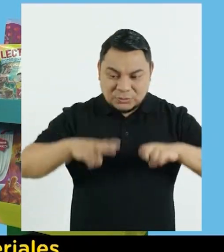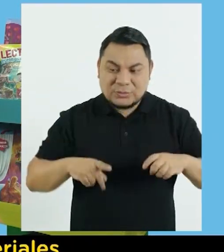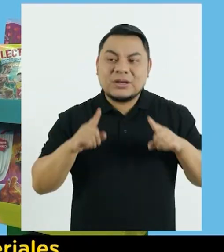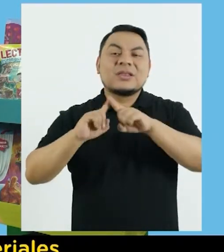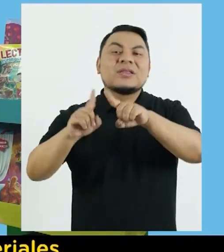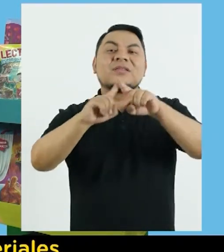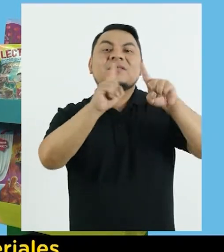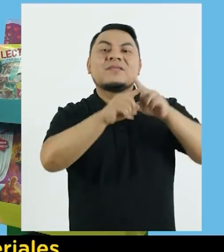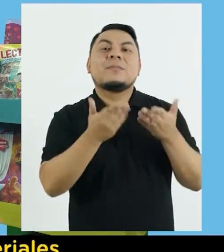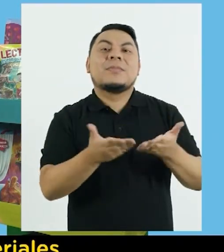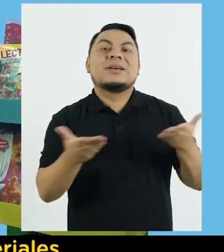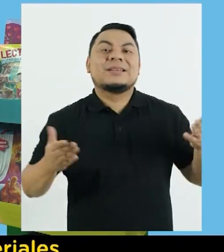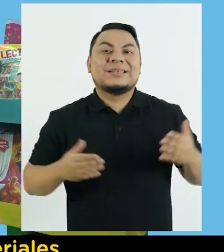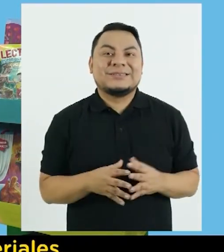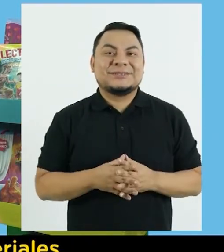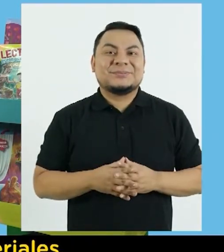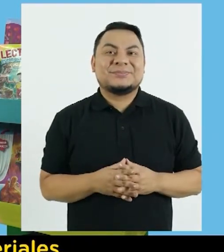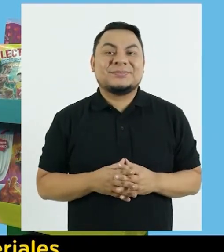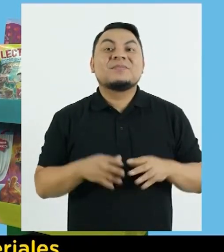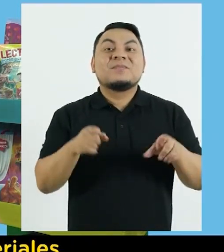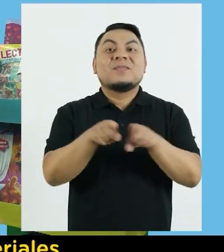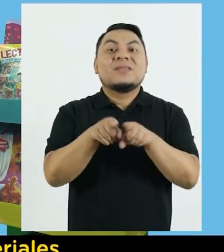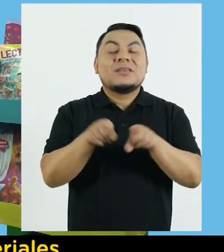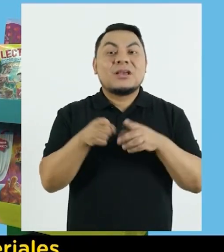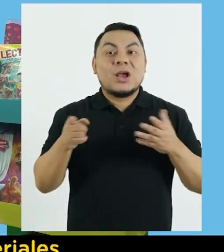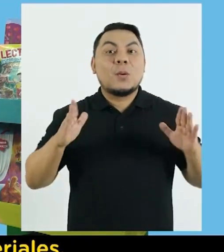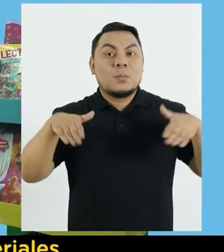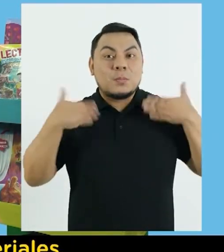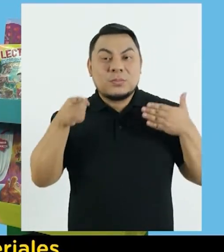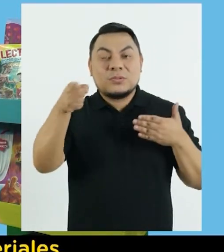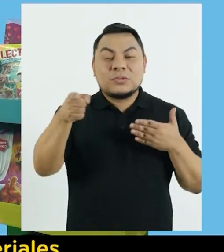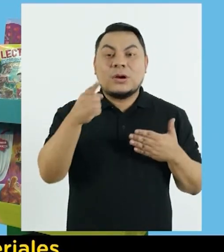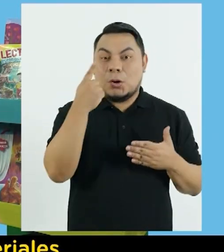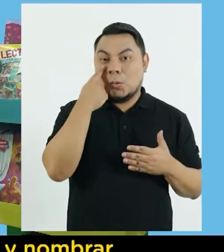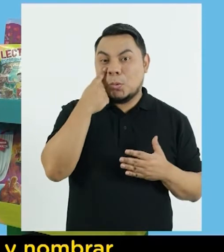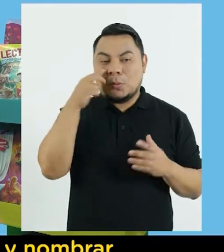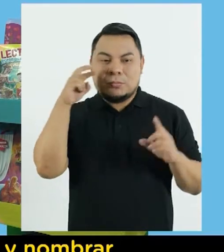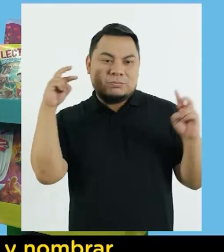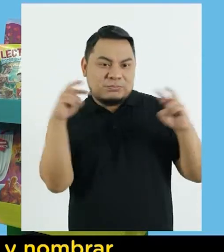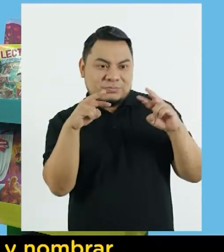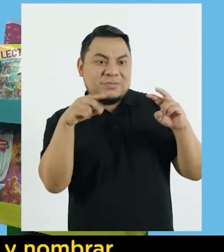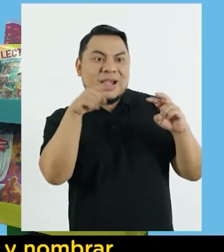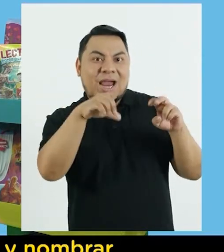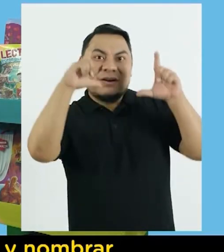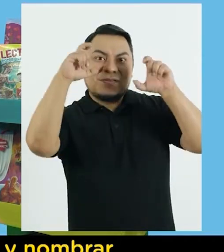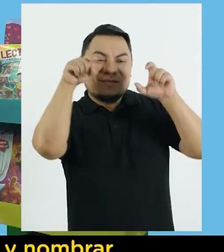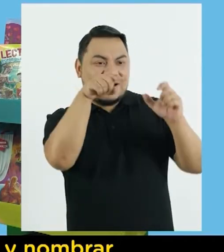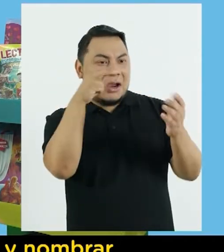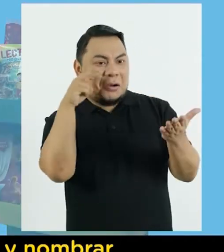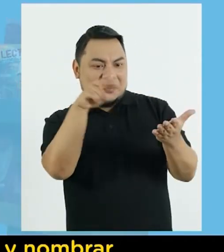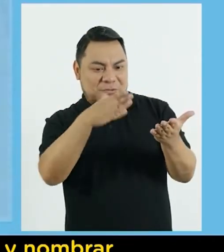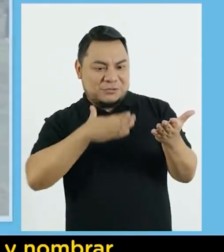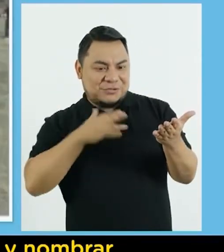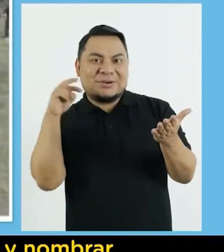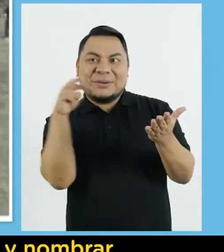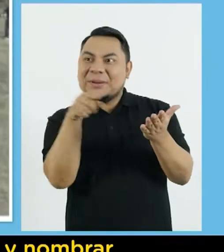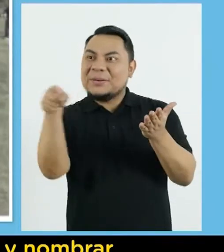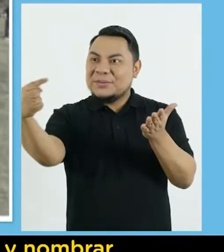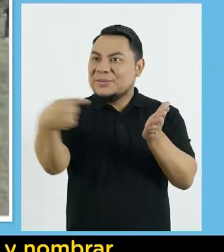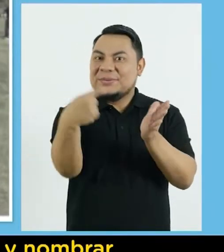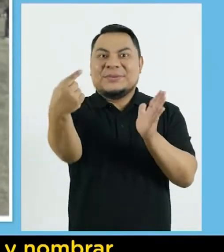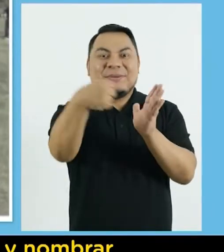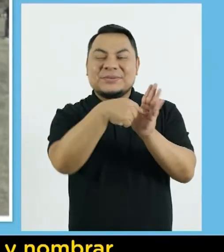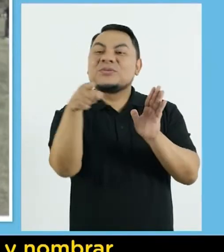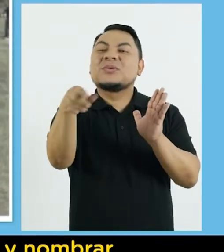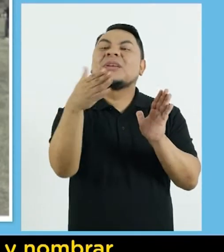de la pintura Y explorar diferentes materiales También podrán reconocerse